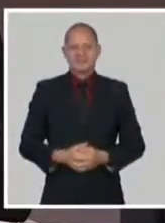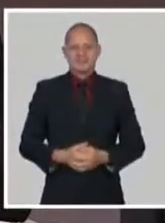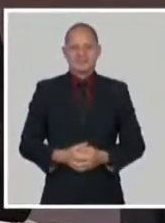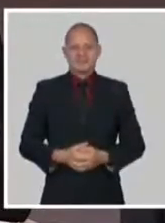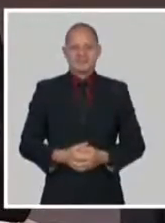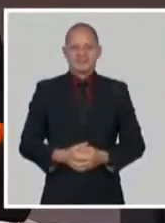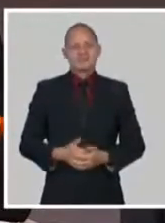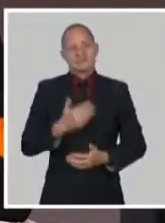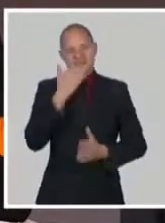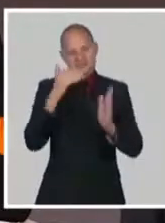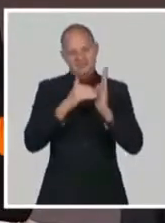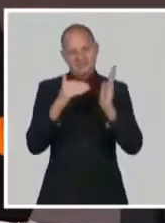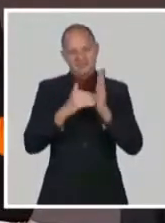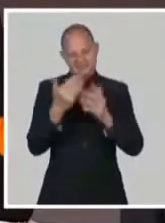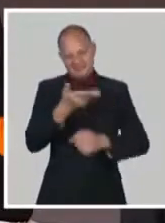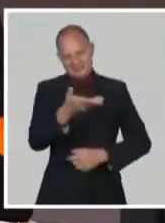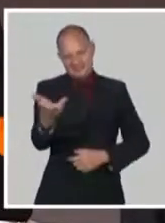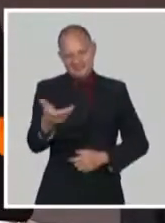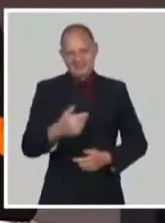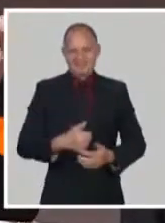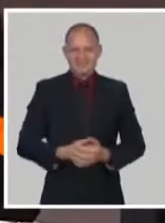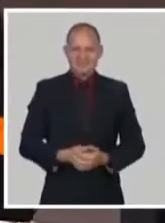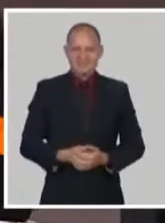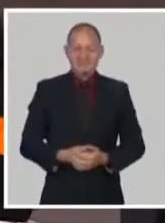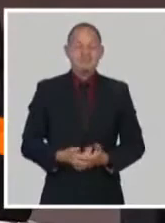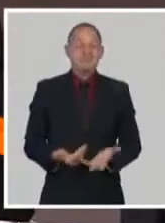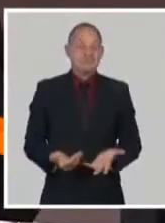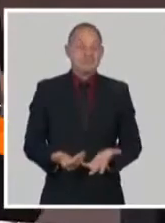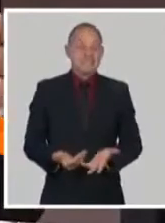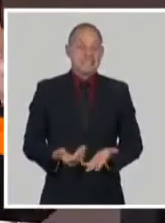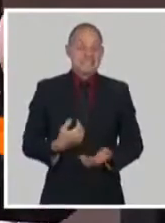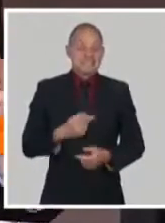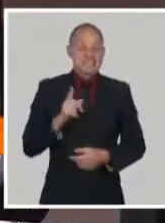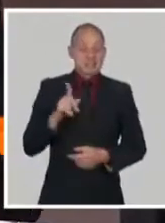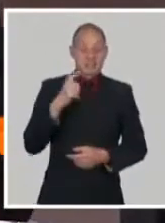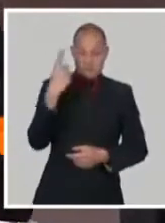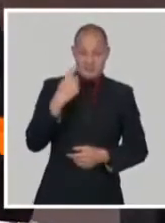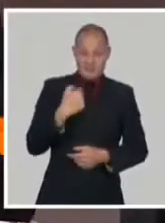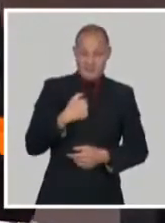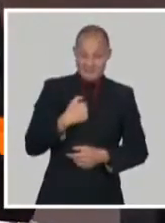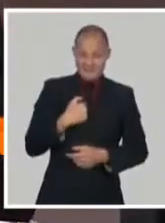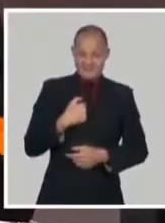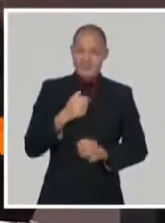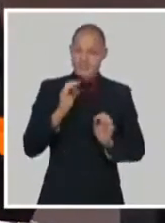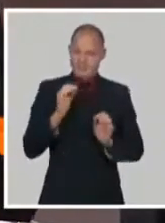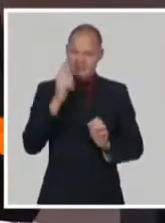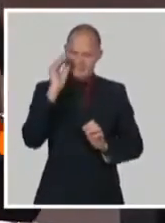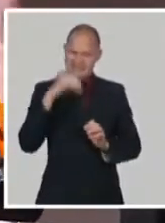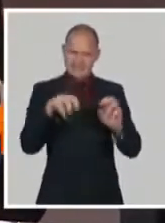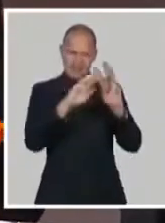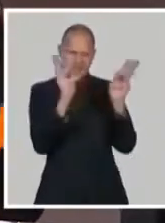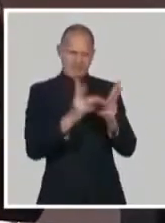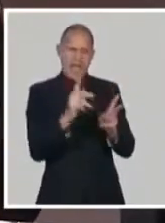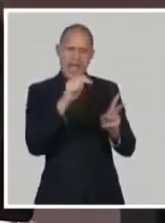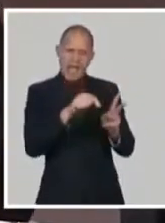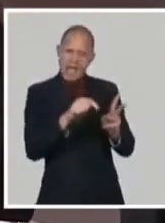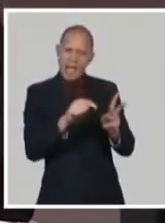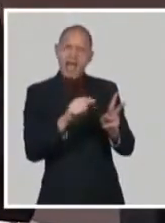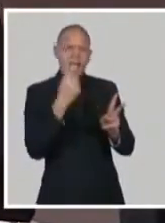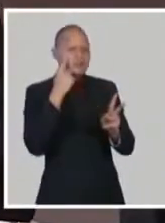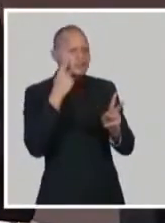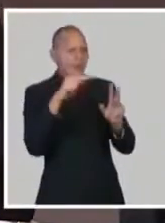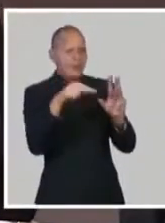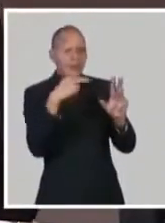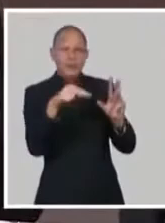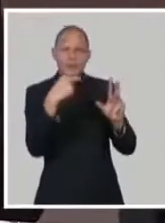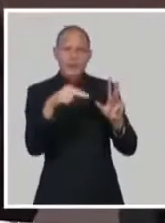nos ve y nos escucha. Esa pregunta la hemos visto en las redes sociales y también, bueno, colegas nos han preguntado